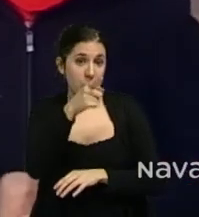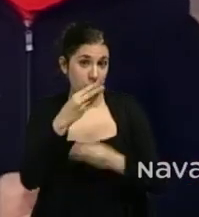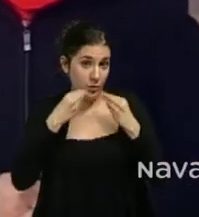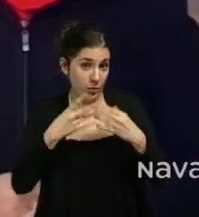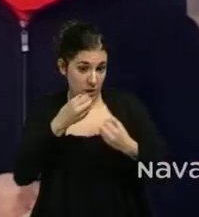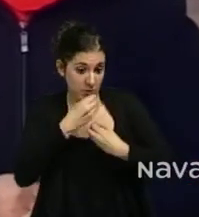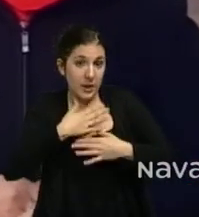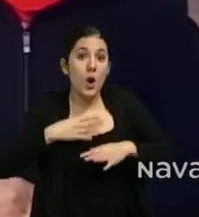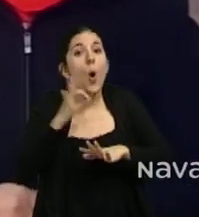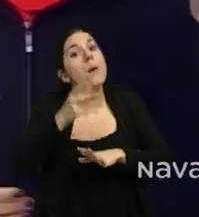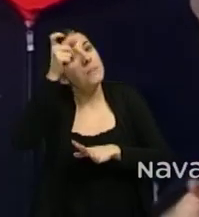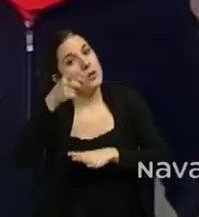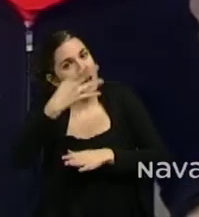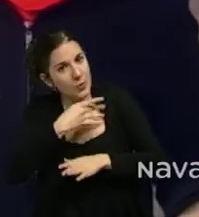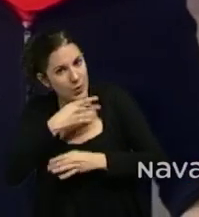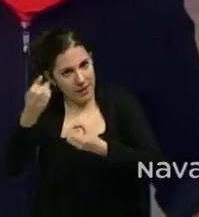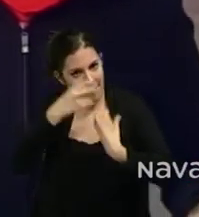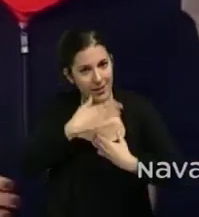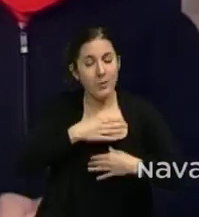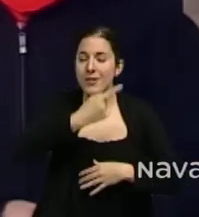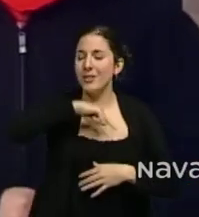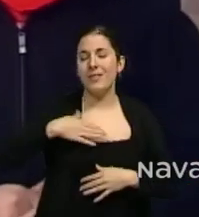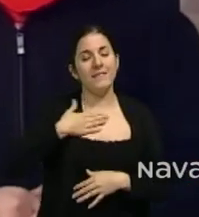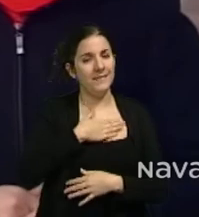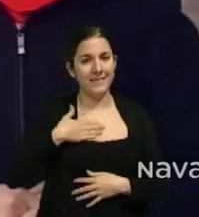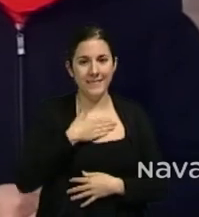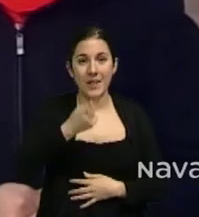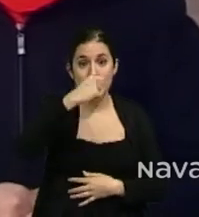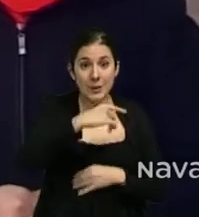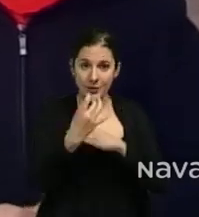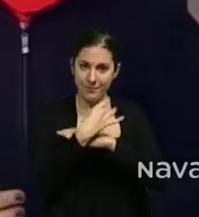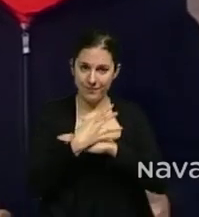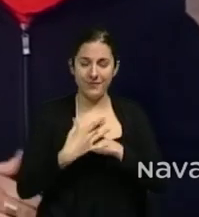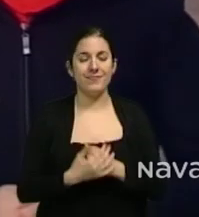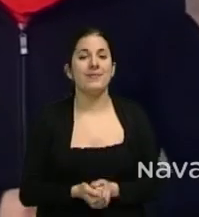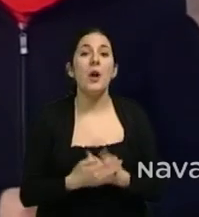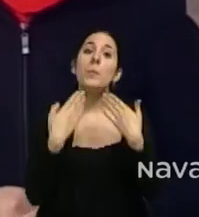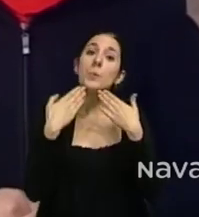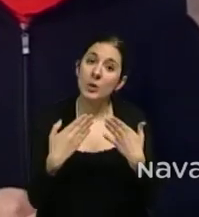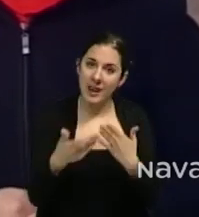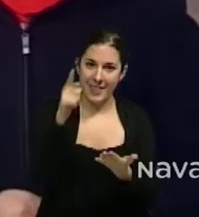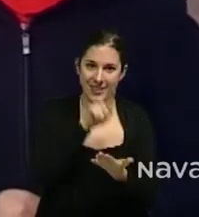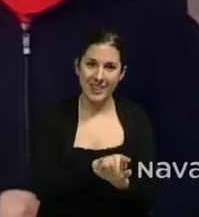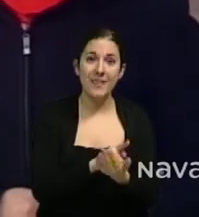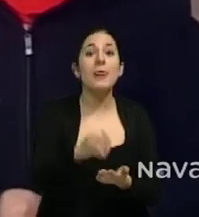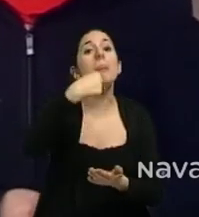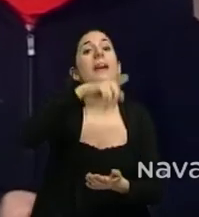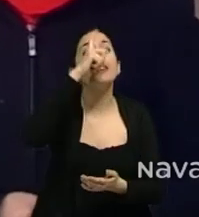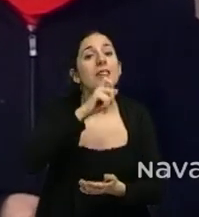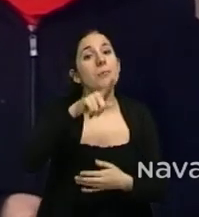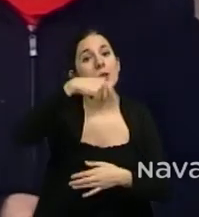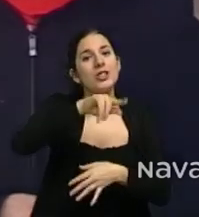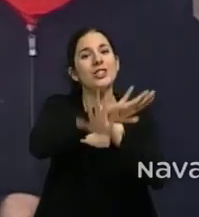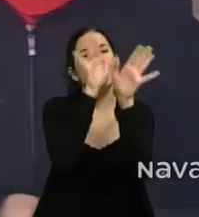historia o la de alguien que conozcas estaremos encantadísimos de recibir vuestros e-mails. Muchas gracias de nuevo y recordad, sed